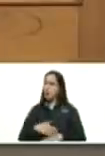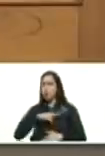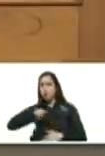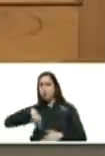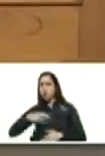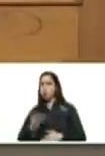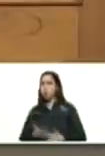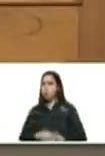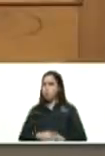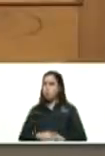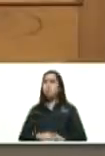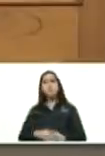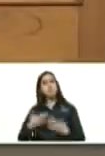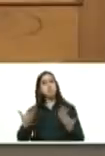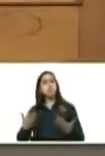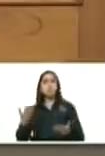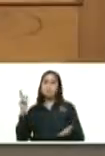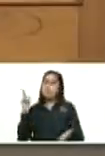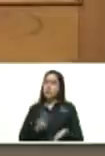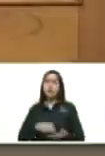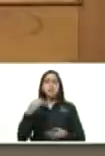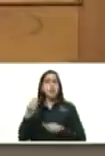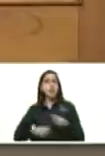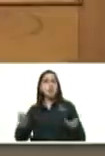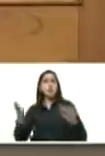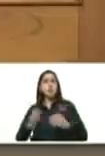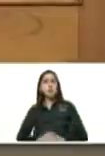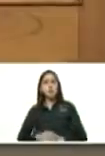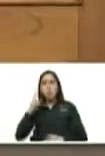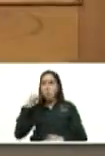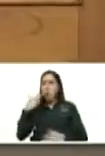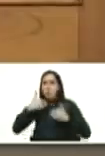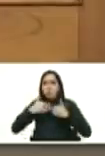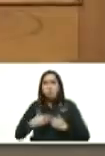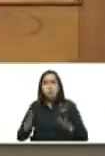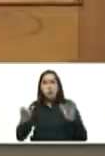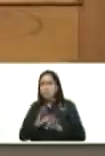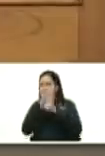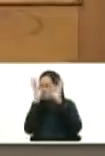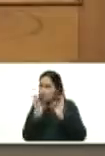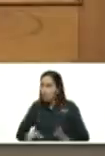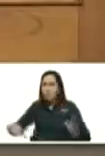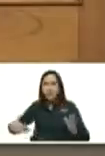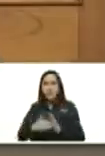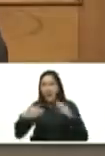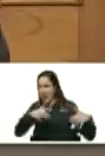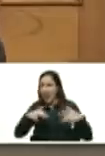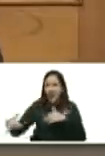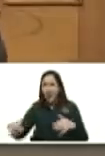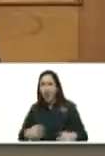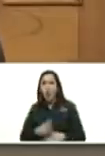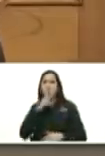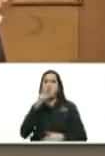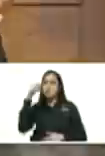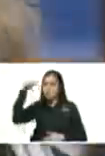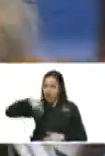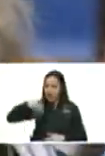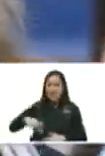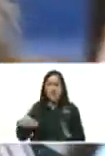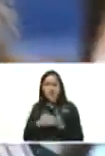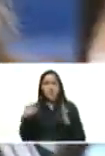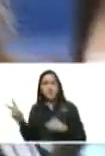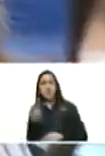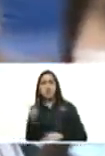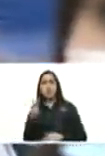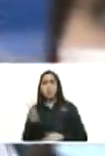dicho y hecho Obama le abrió la puerta a la agresión más brutal que se ha hecho contra Venezuela